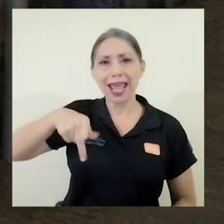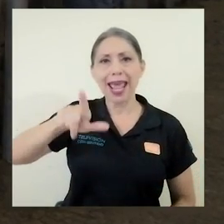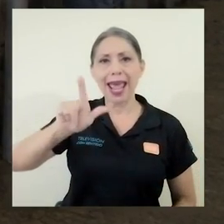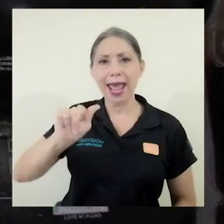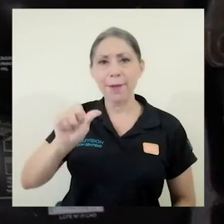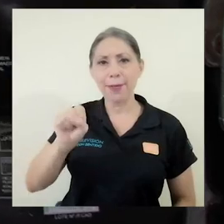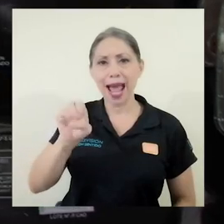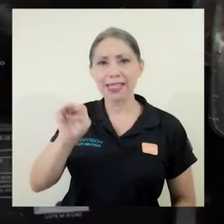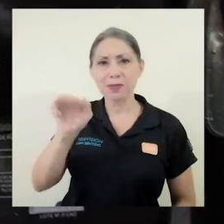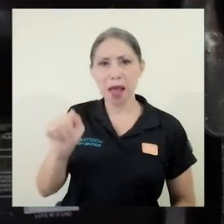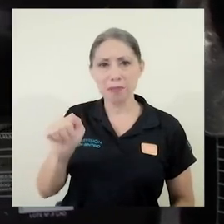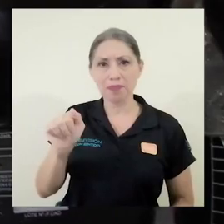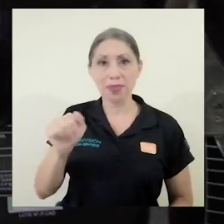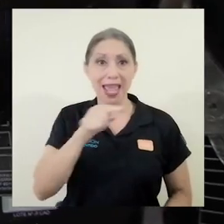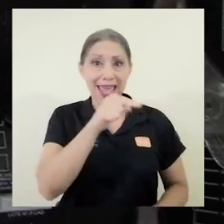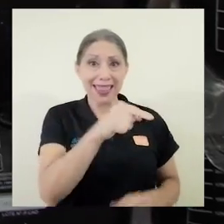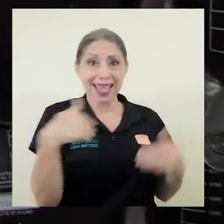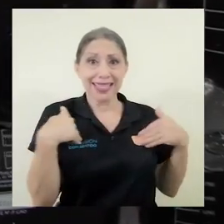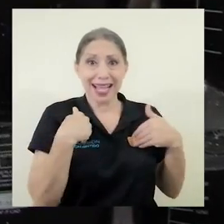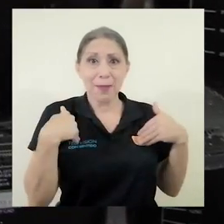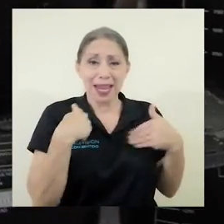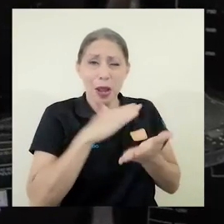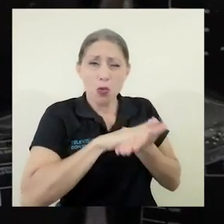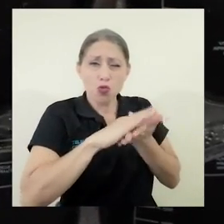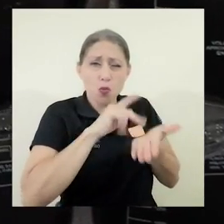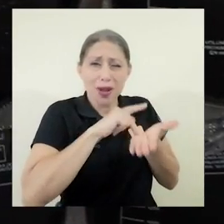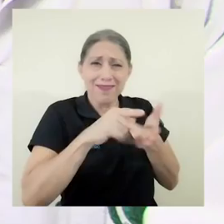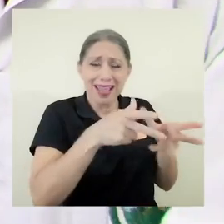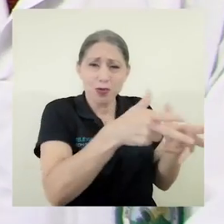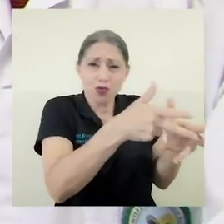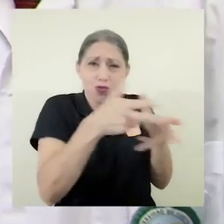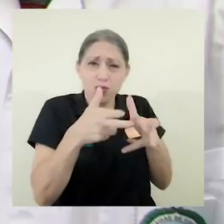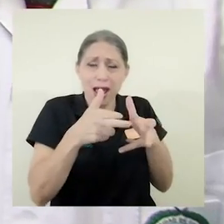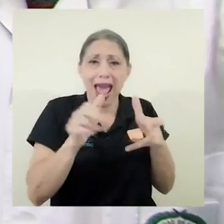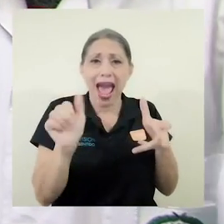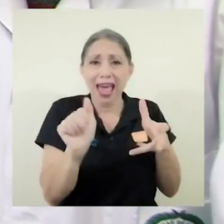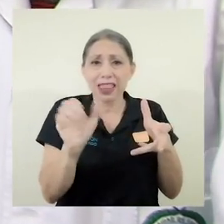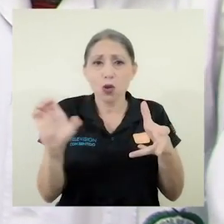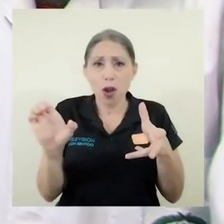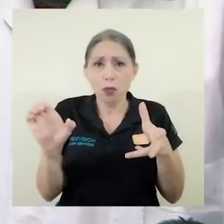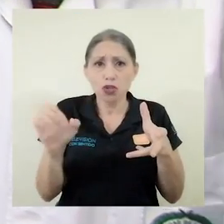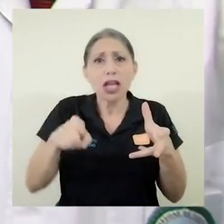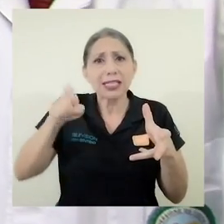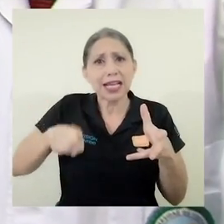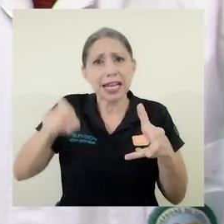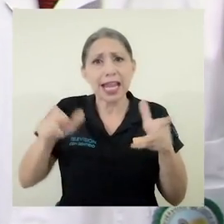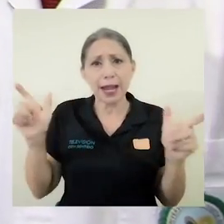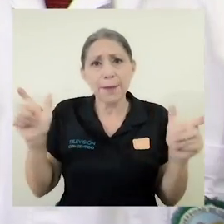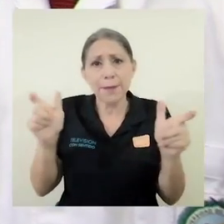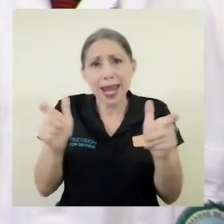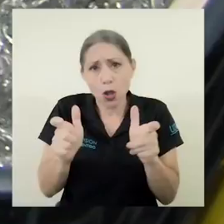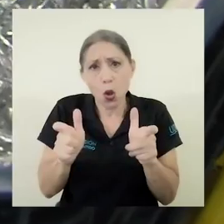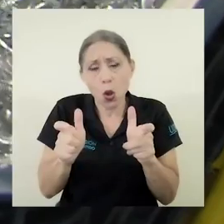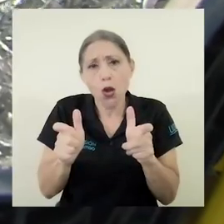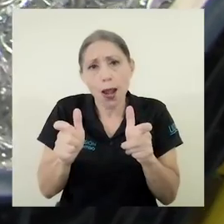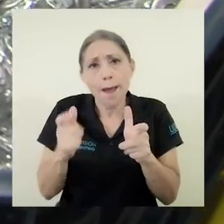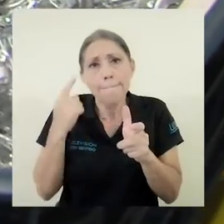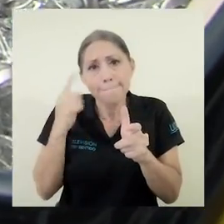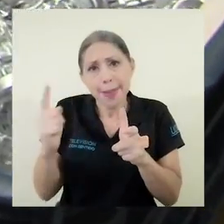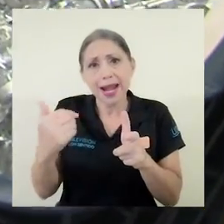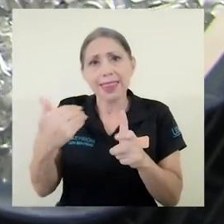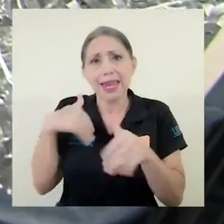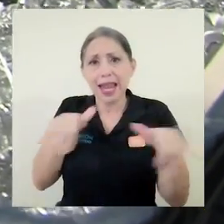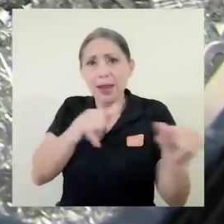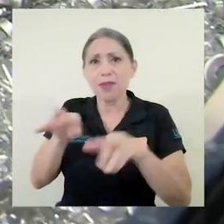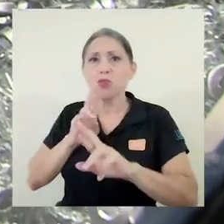que se pueden obtener de un animal hiperinmunizado, se requiere una menor cantidad de anticuerpos para tener